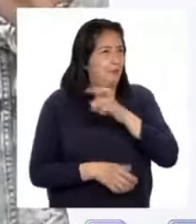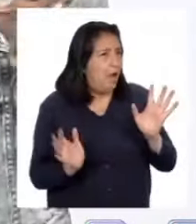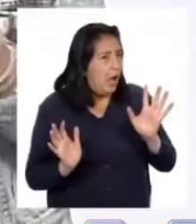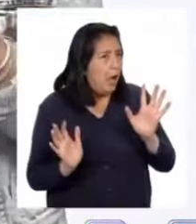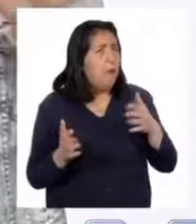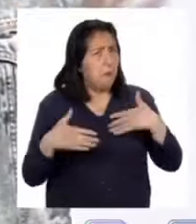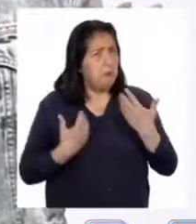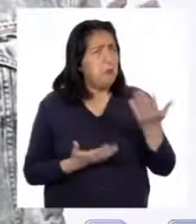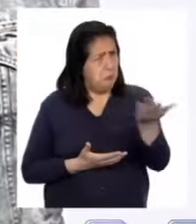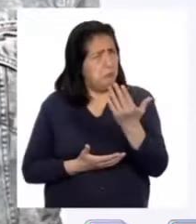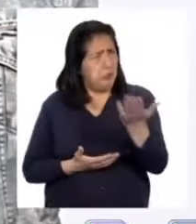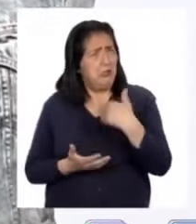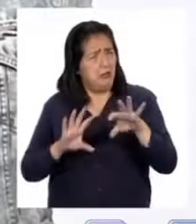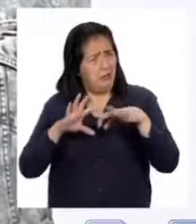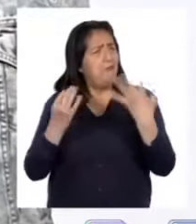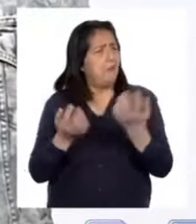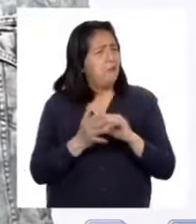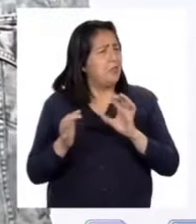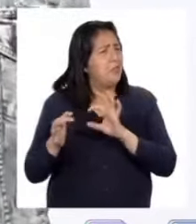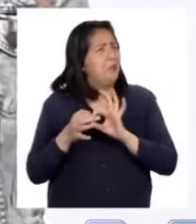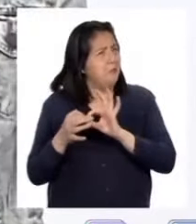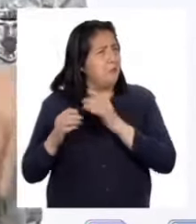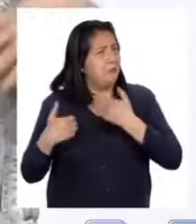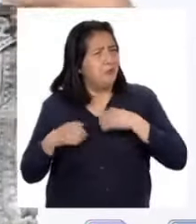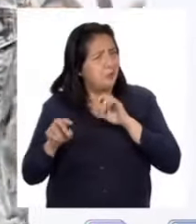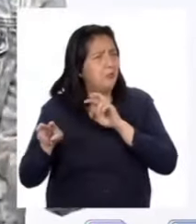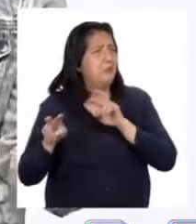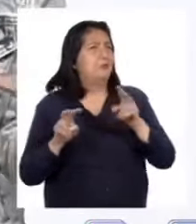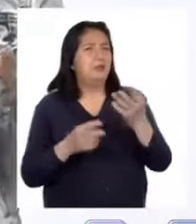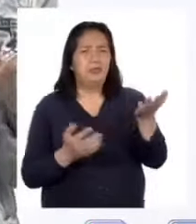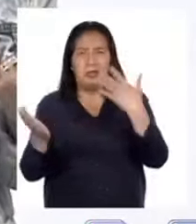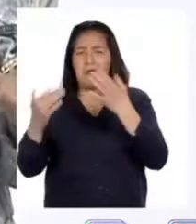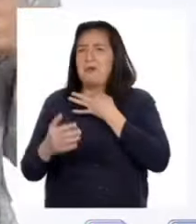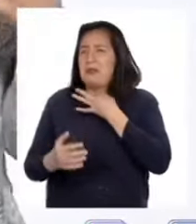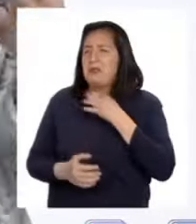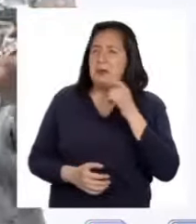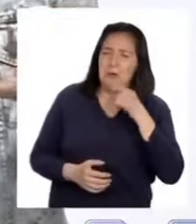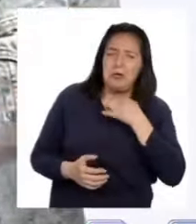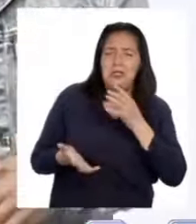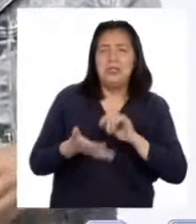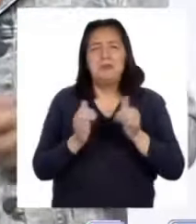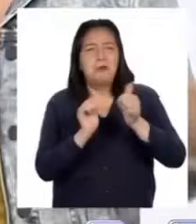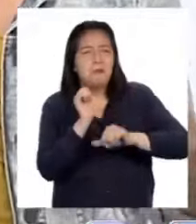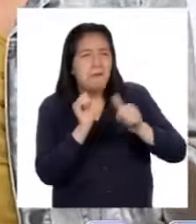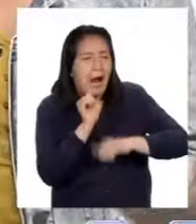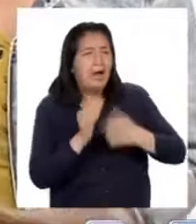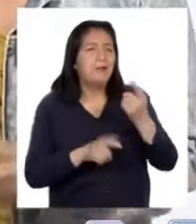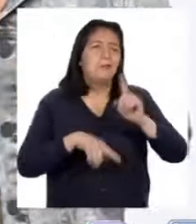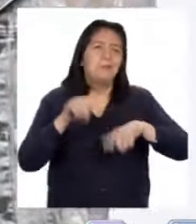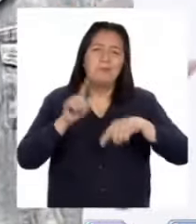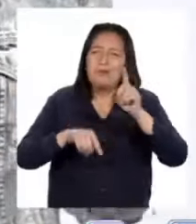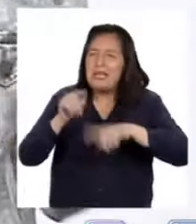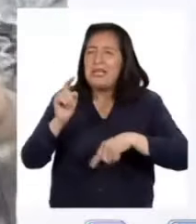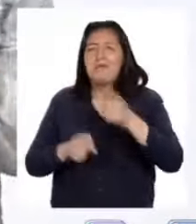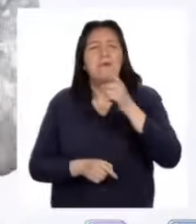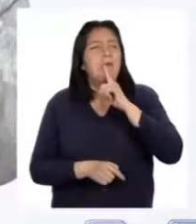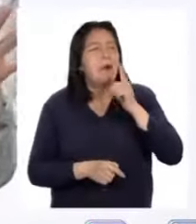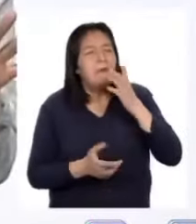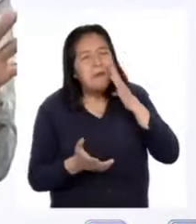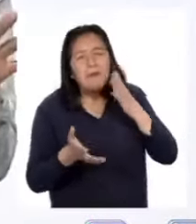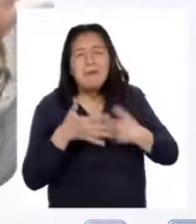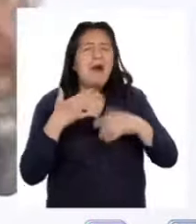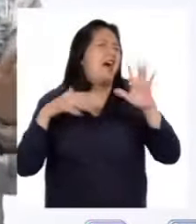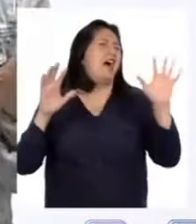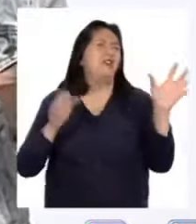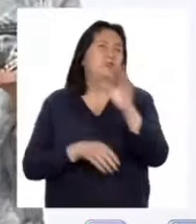Pero pueden invitar a toda su familia a unirse con nosotros. Así que llémenos a abuelitas, abuelitos, a hermanos, a sus primos, a sus papás, a